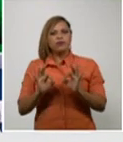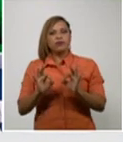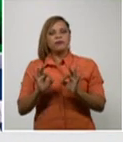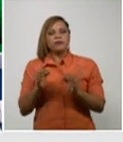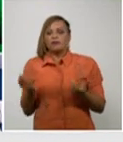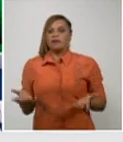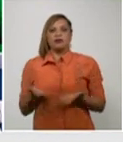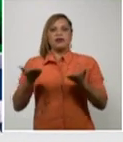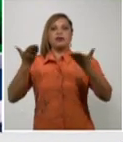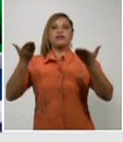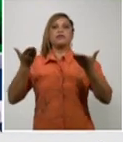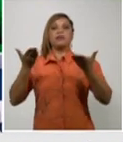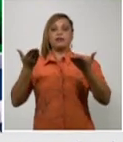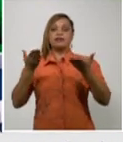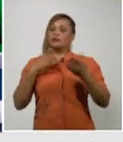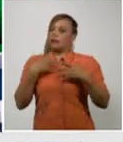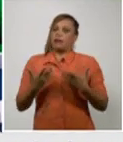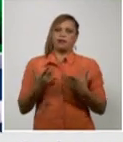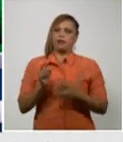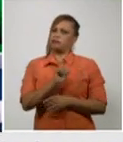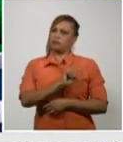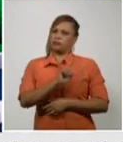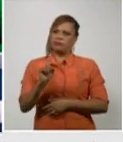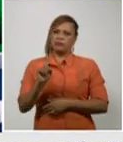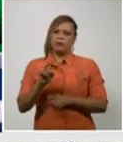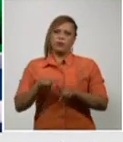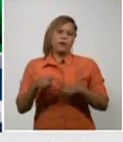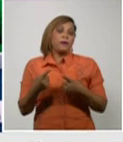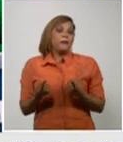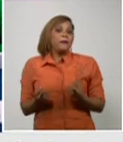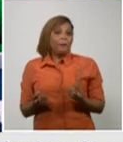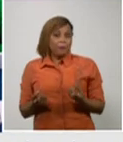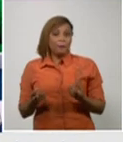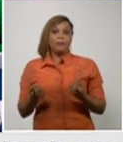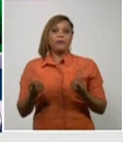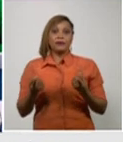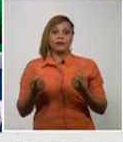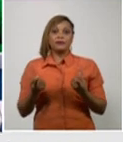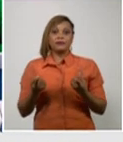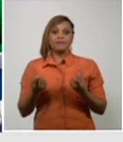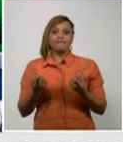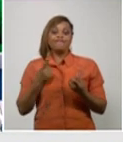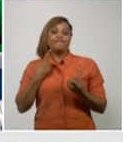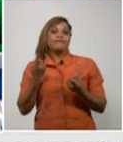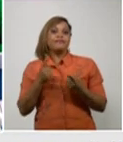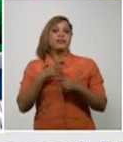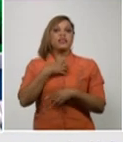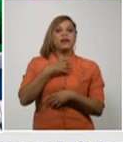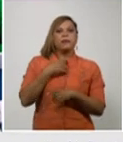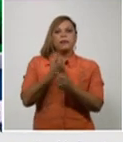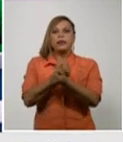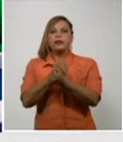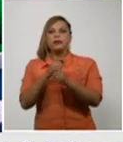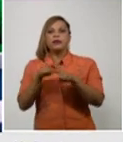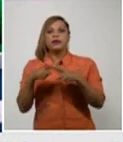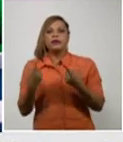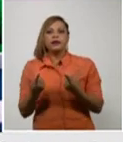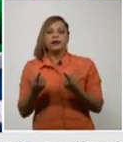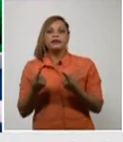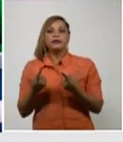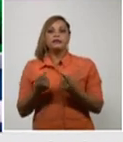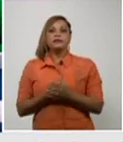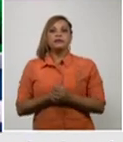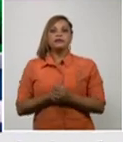y no nos cansemos porque corremos el riesgo de que nos complicamos y